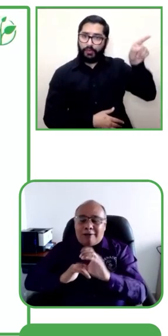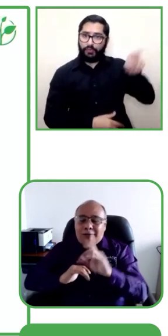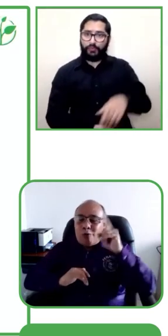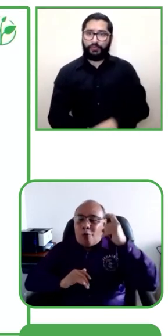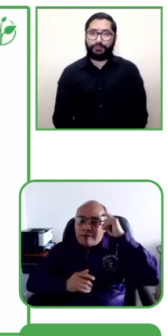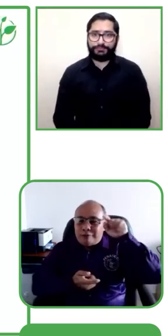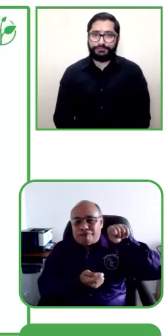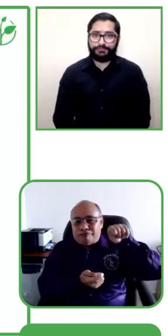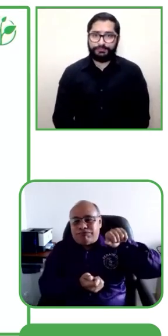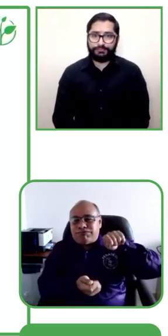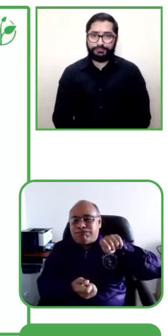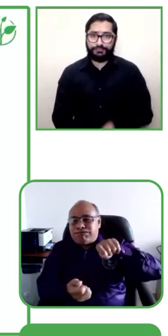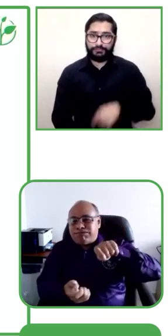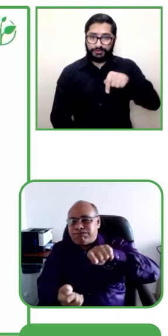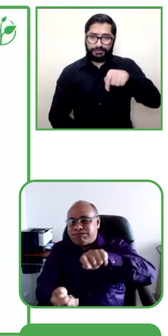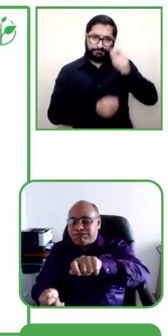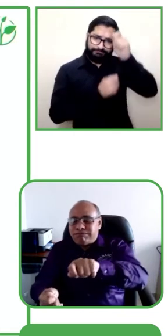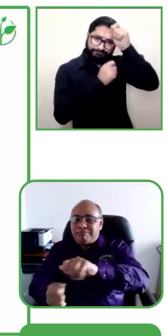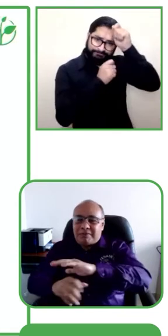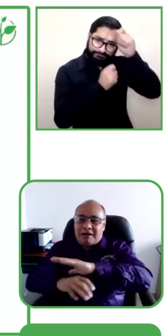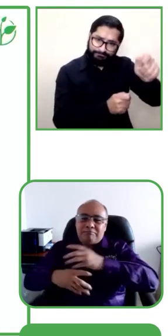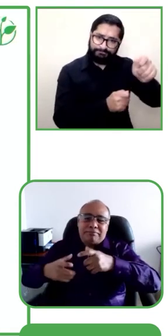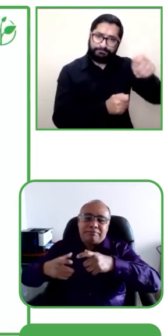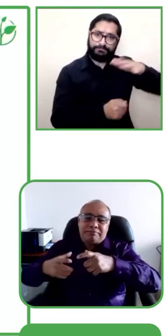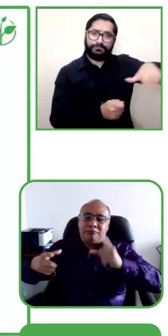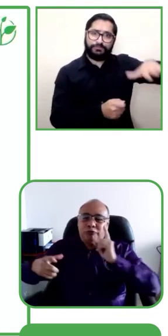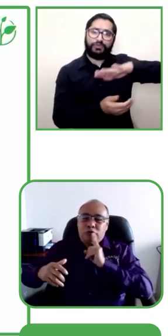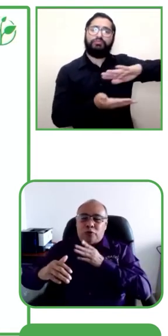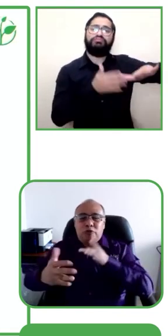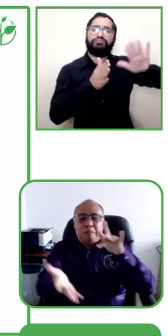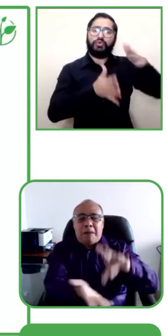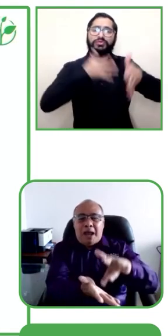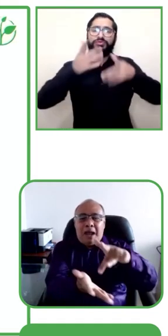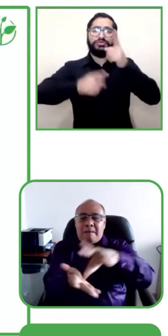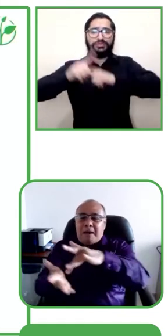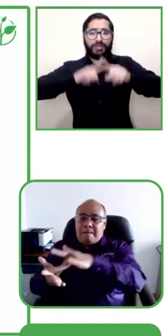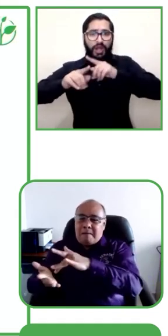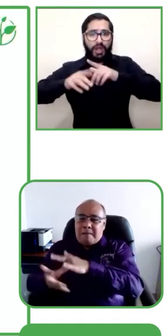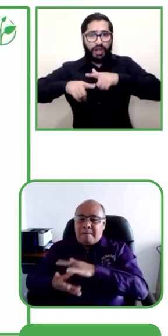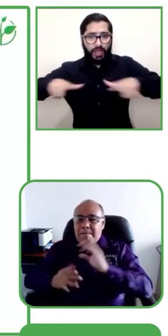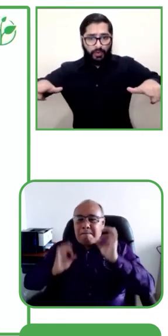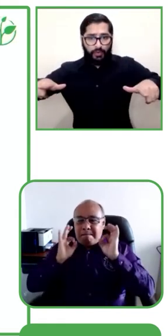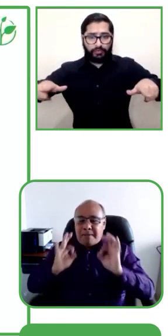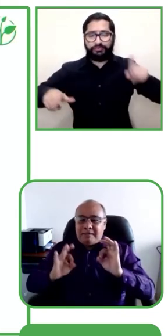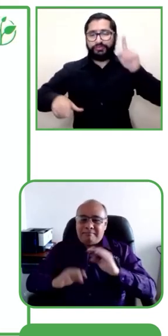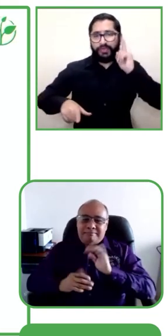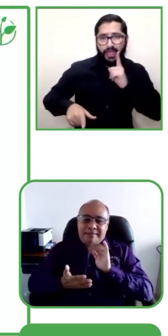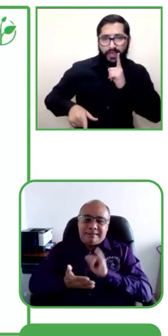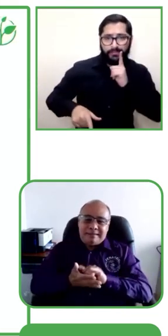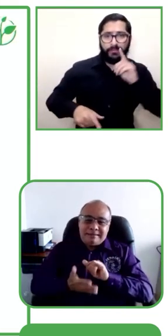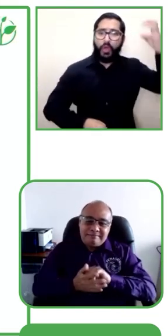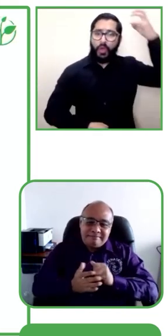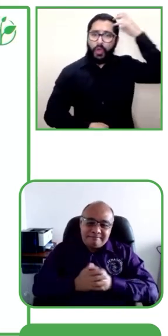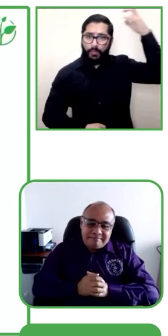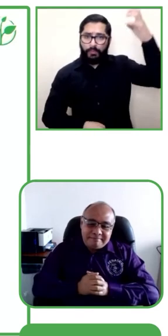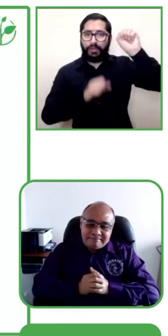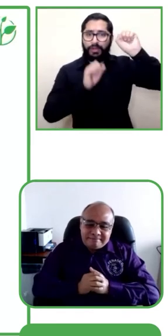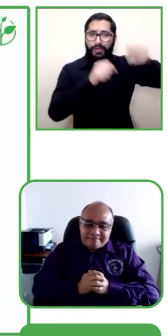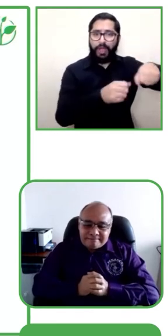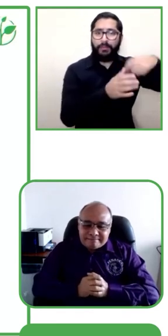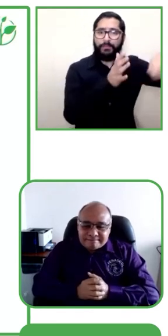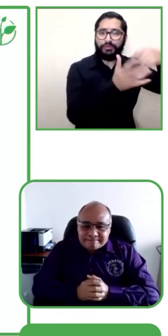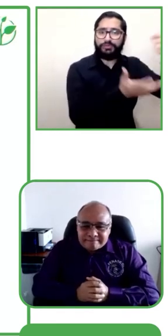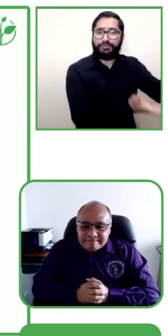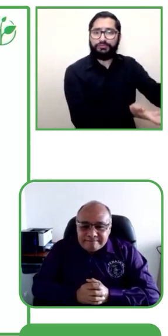señas colombiana como lengua oficial de la comunidad sorda, el gobierno financia este proyecto y las personas sordas pueden participar en